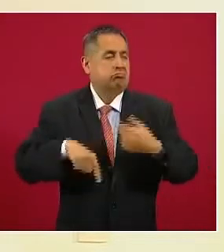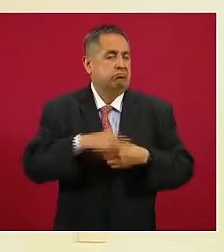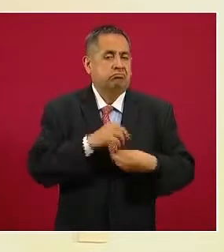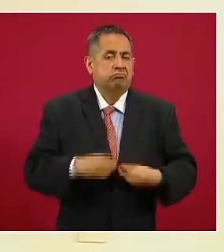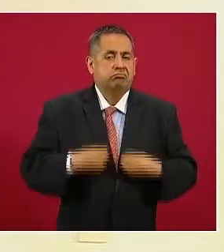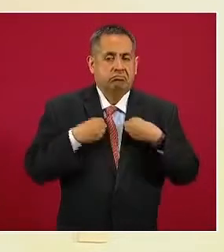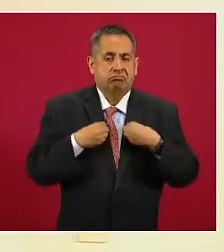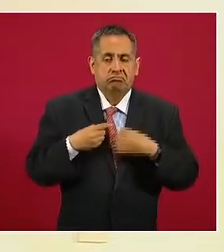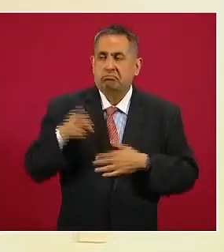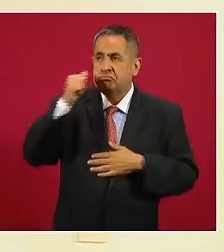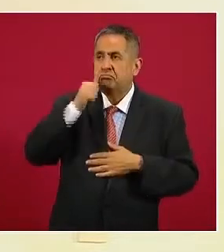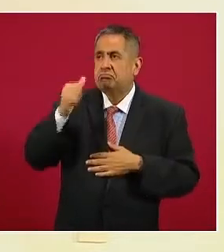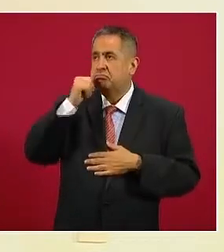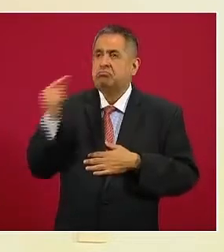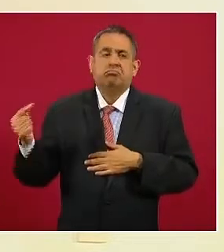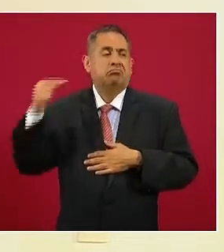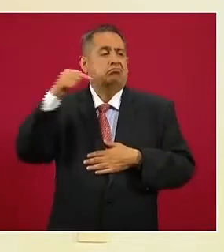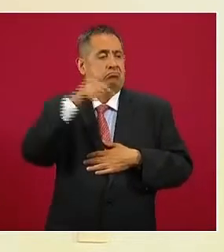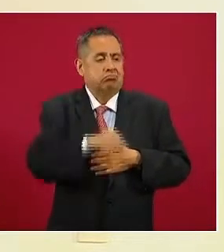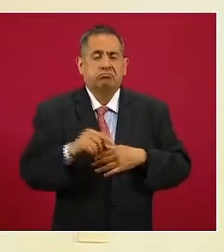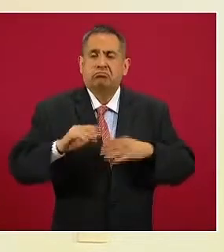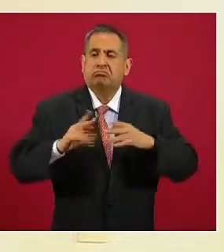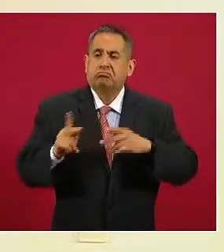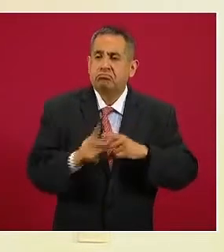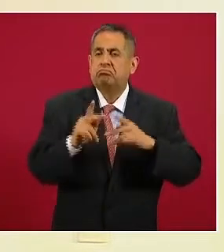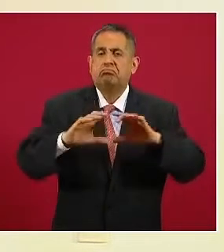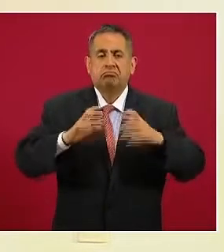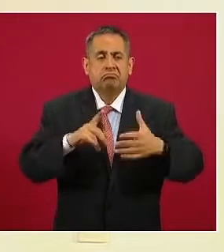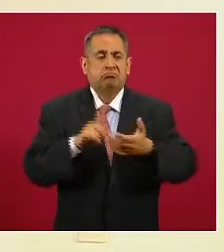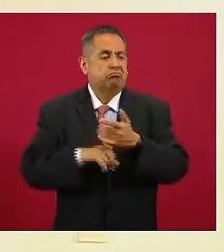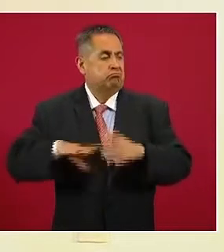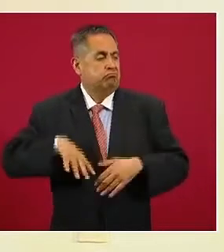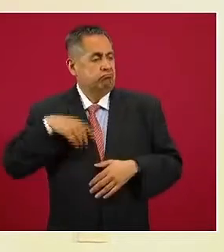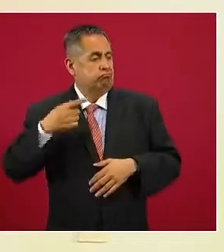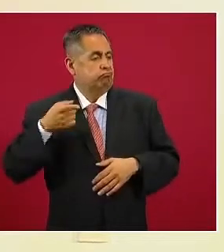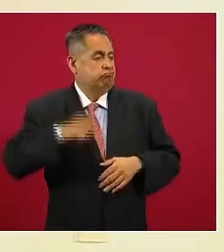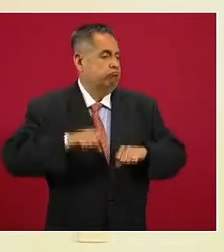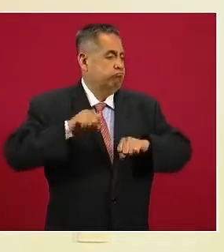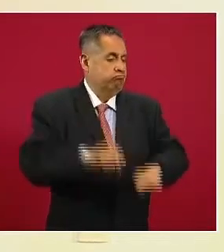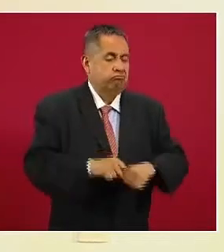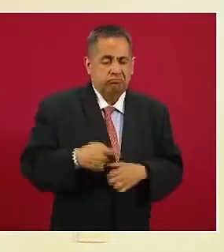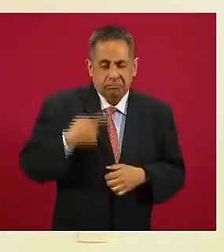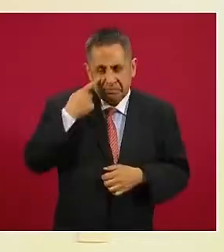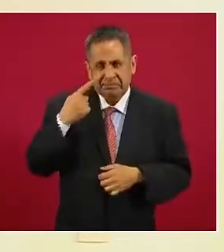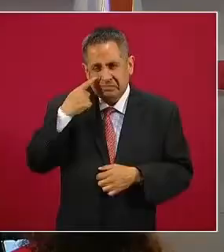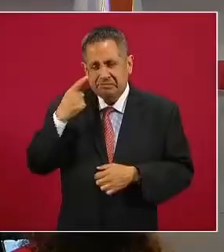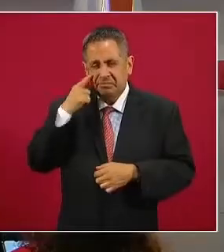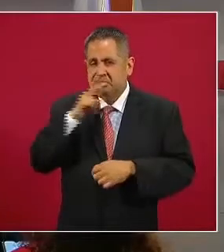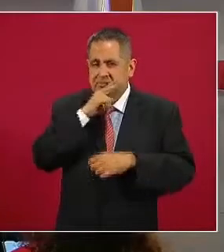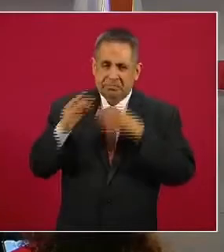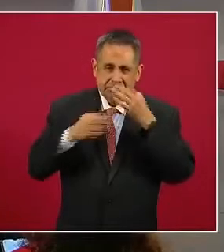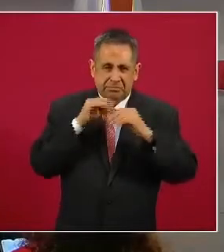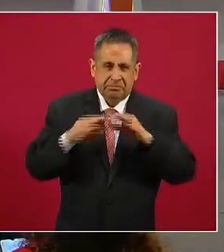siempre que llegan a los pueblos y comunidades abusan de su autoridad lo vemos a diario en las noticias